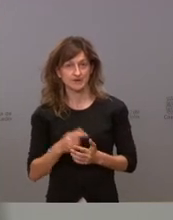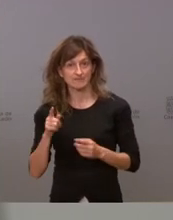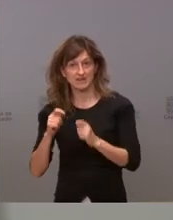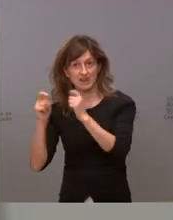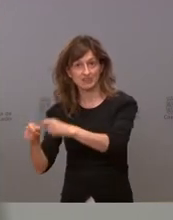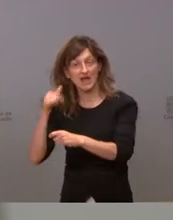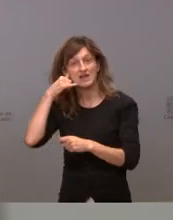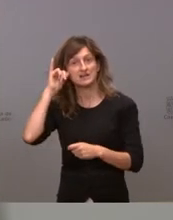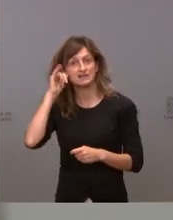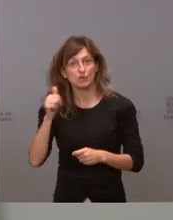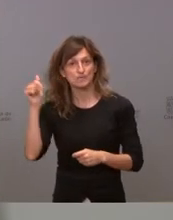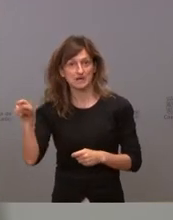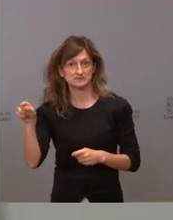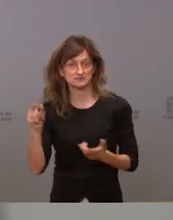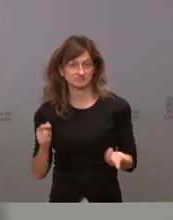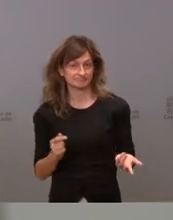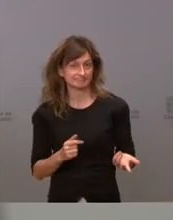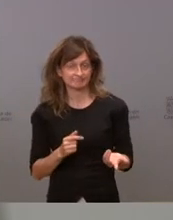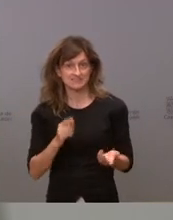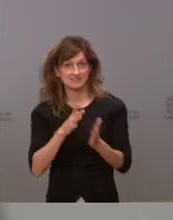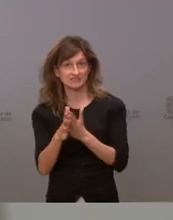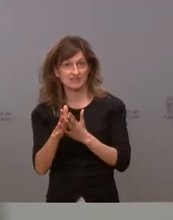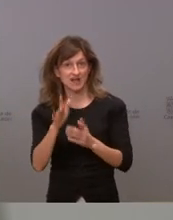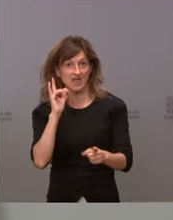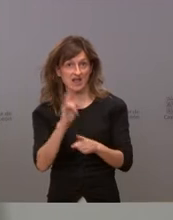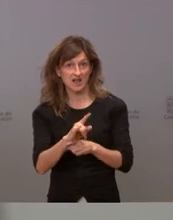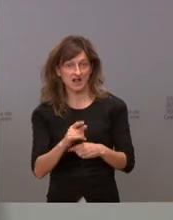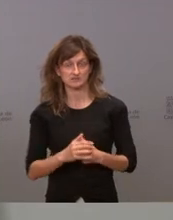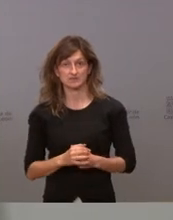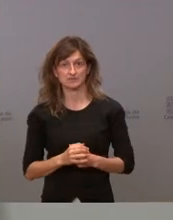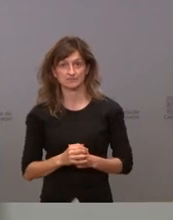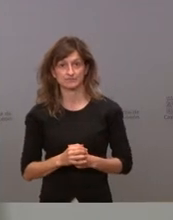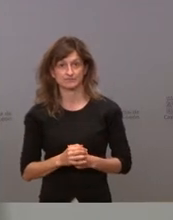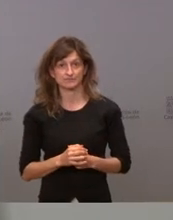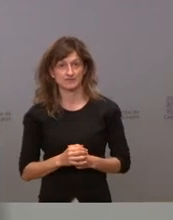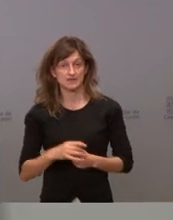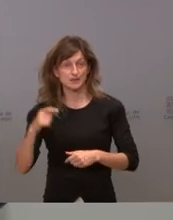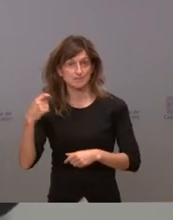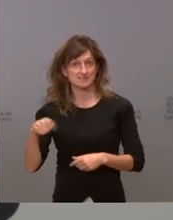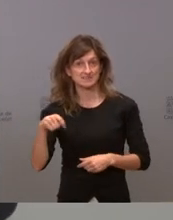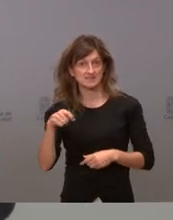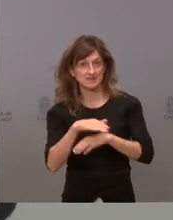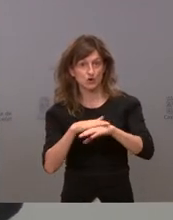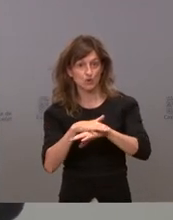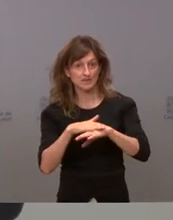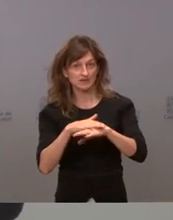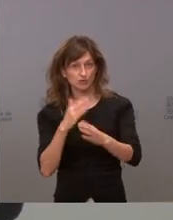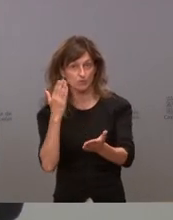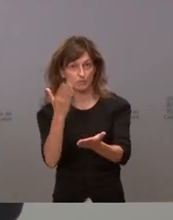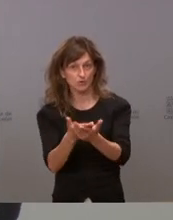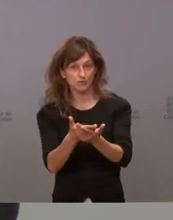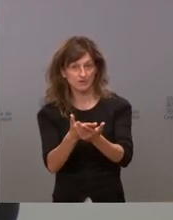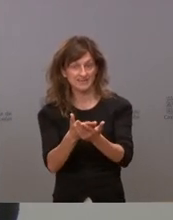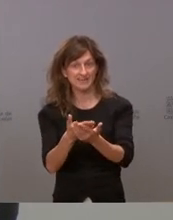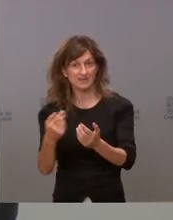a una parte de la población es engañar a la población y lo que nos propone el presidente del gobierno si propone eso es que nosotros